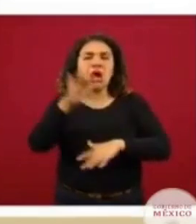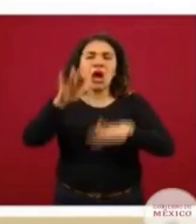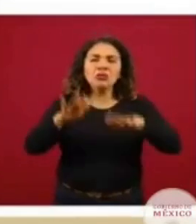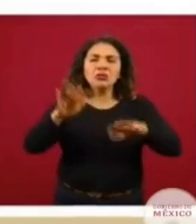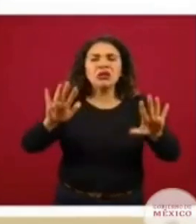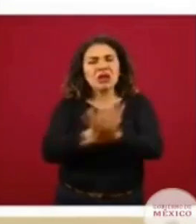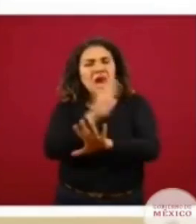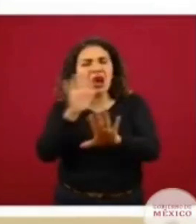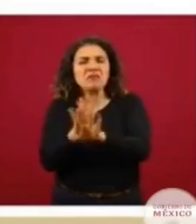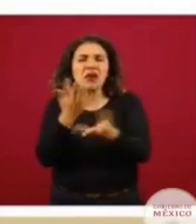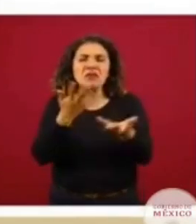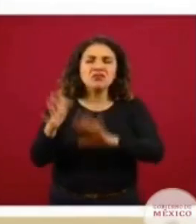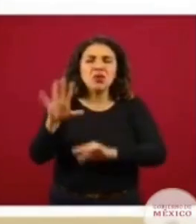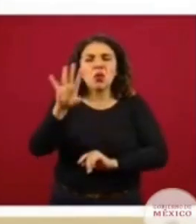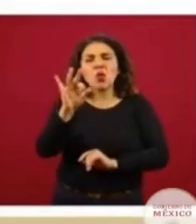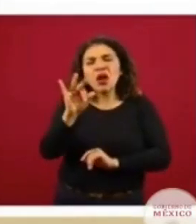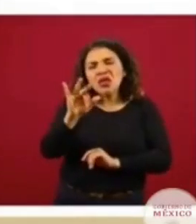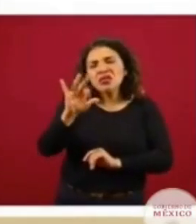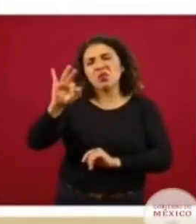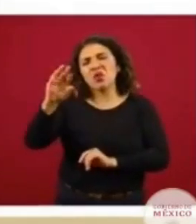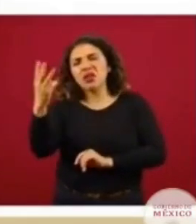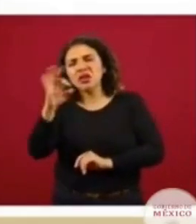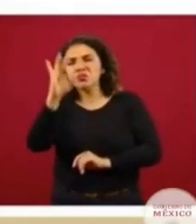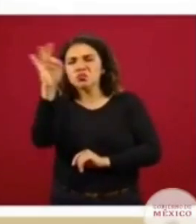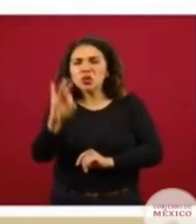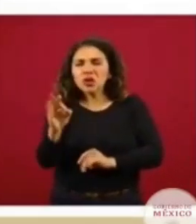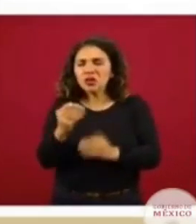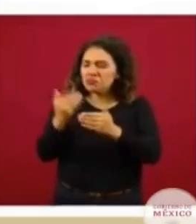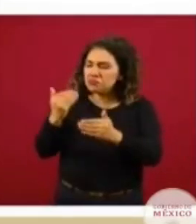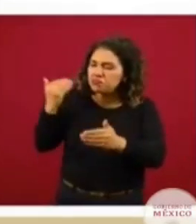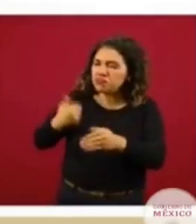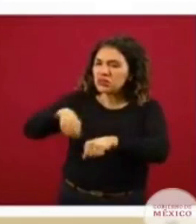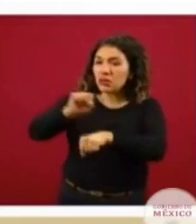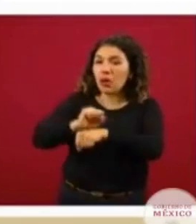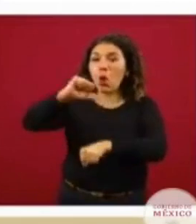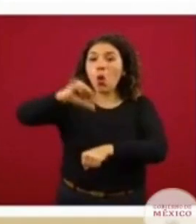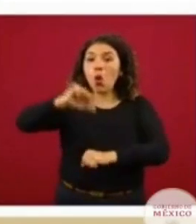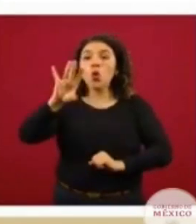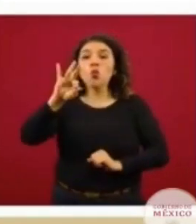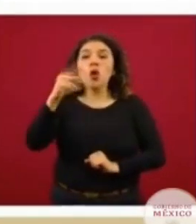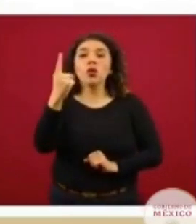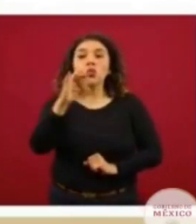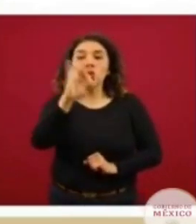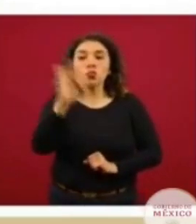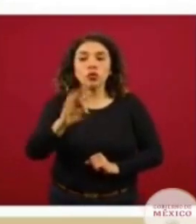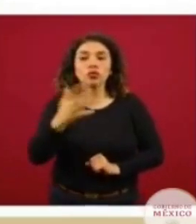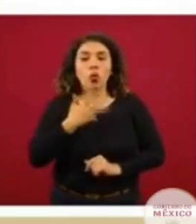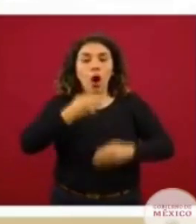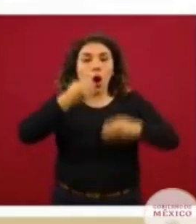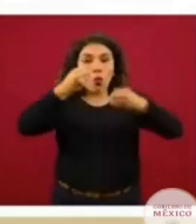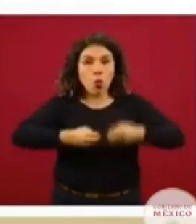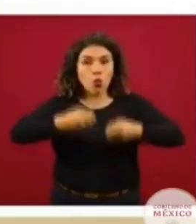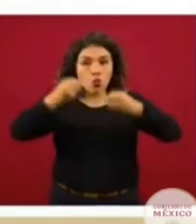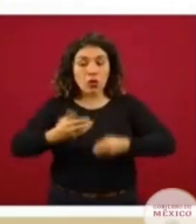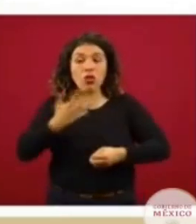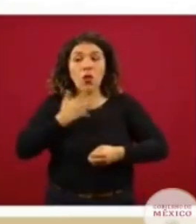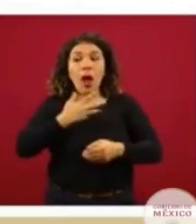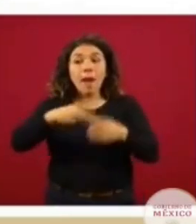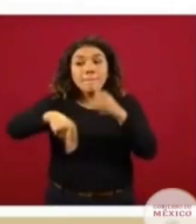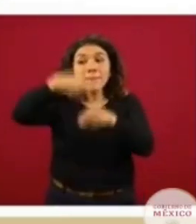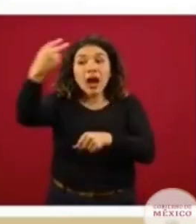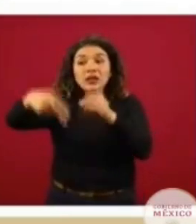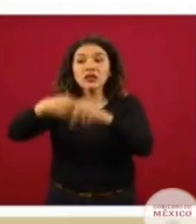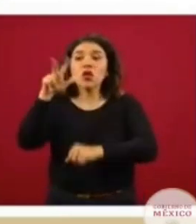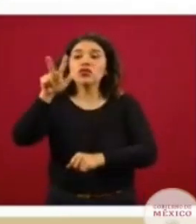alrededor del 40, 43 por ciento en las últimas semanas, hoy es del 41 por ciento, lo cual deja 18 mil